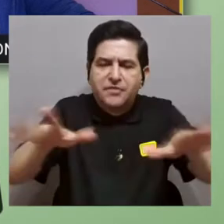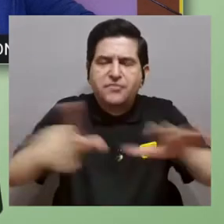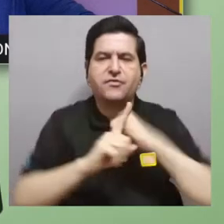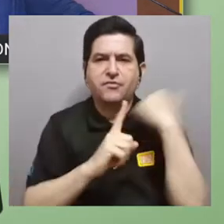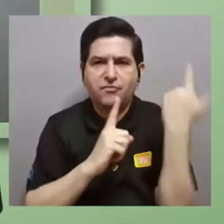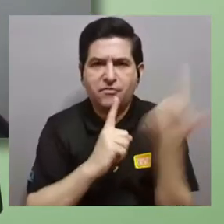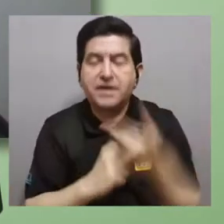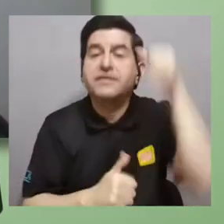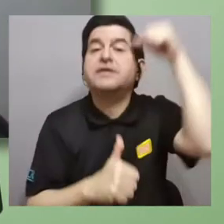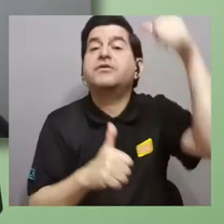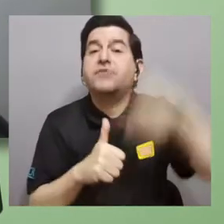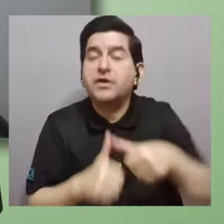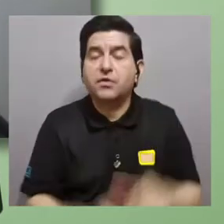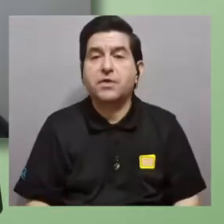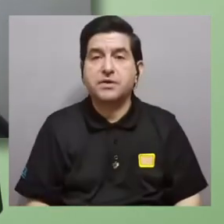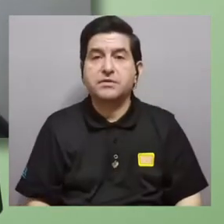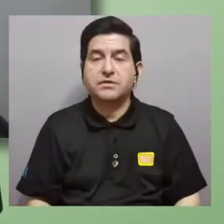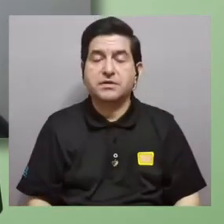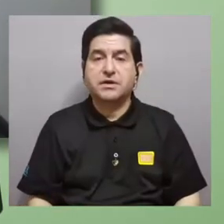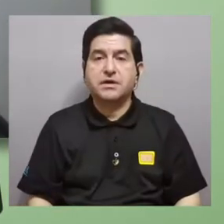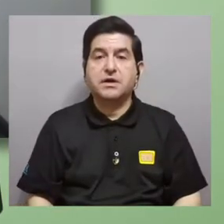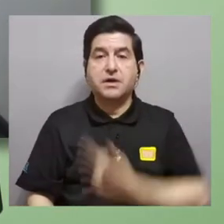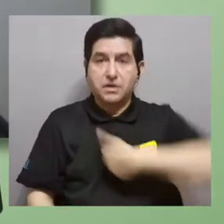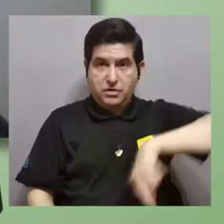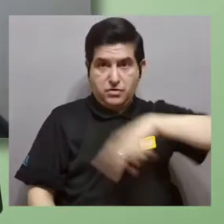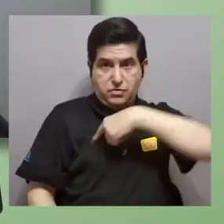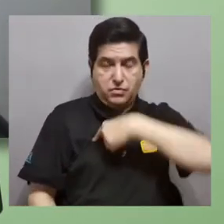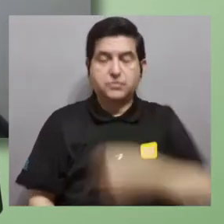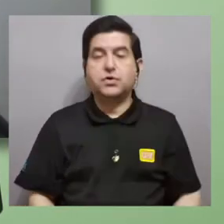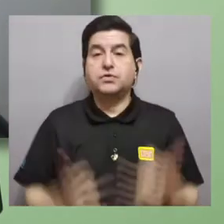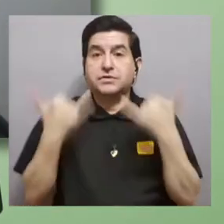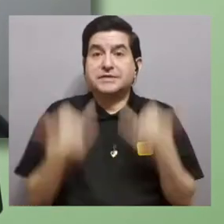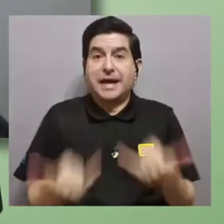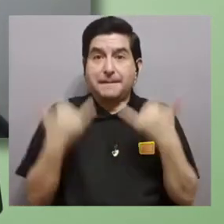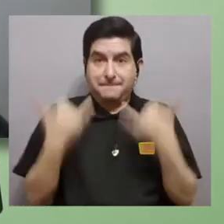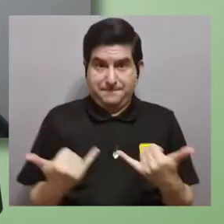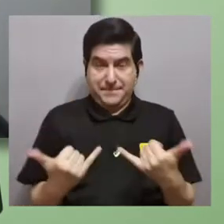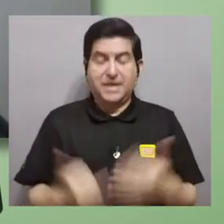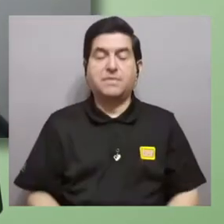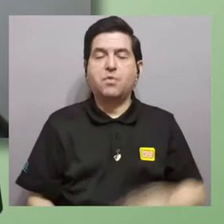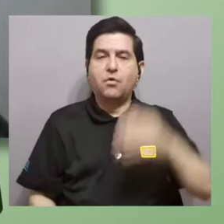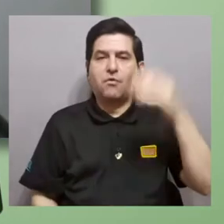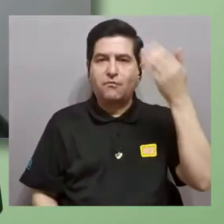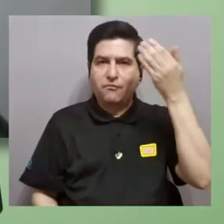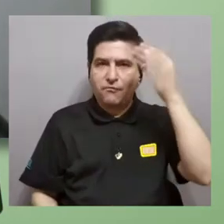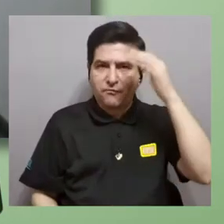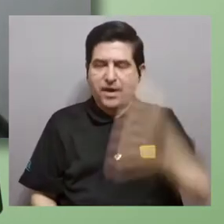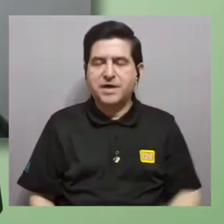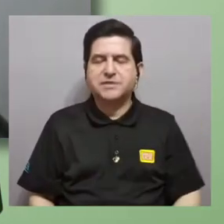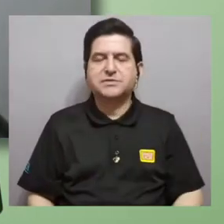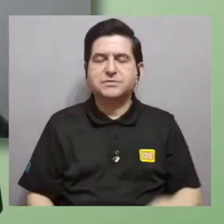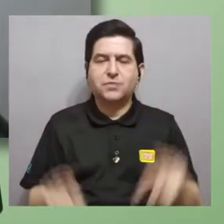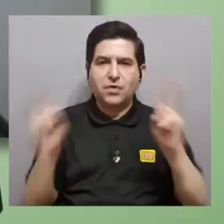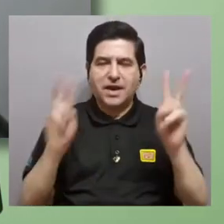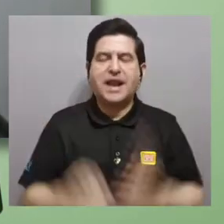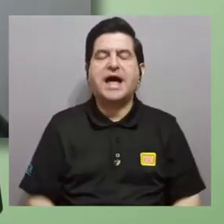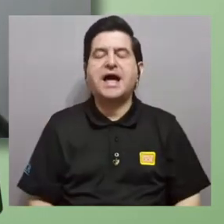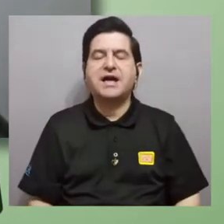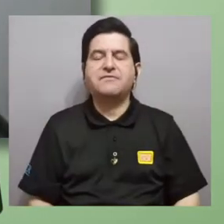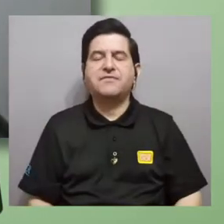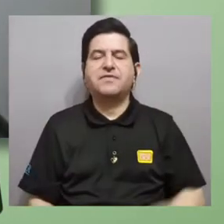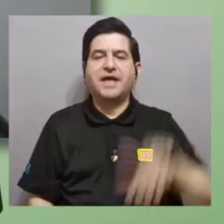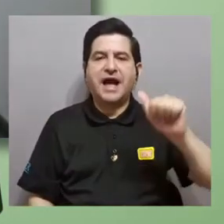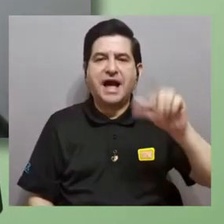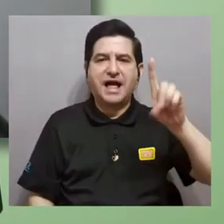las redes sociales, les recordamos que nos pueden, nos estamos saliendo en vivo a través del Facebook de ADN, del Facebook de